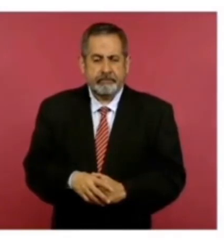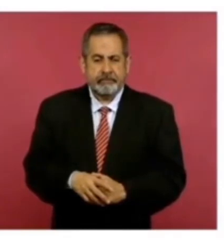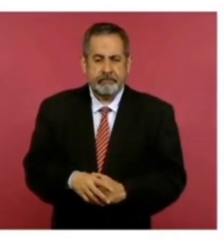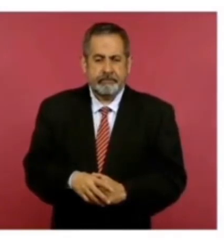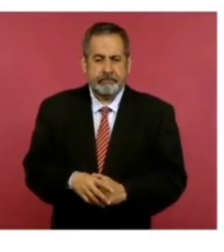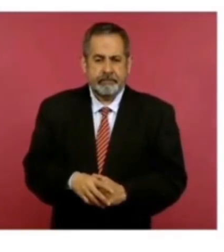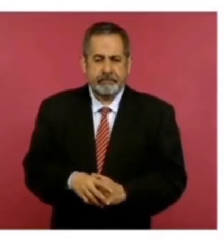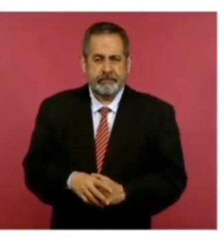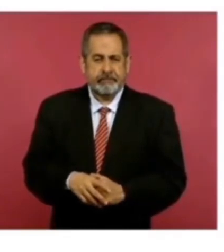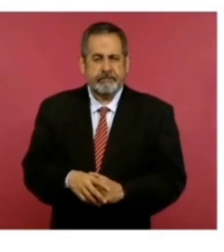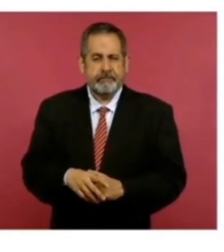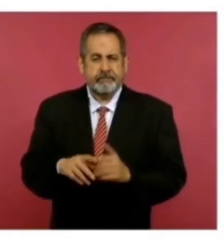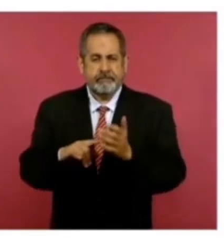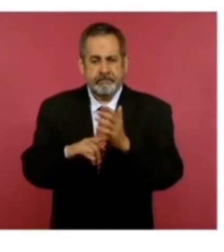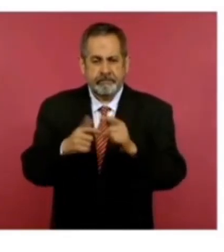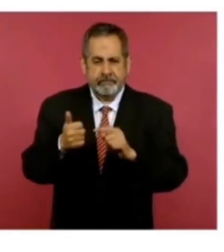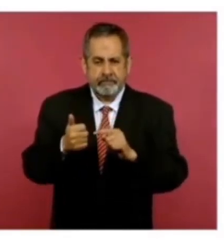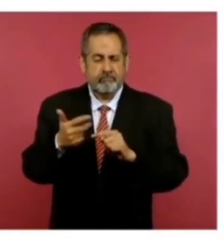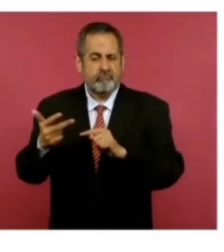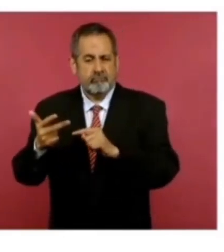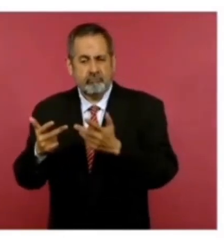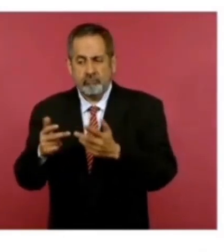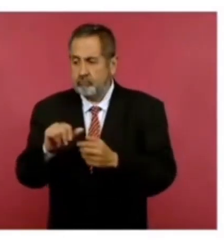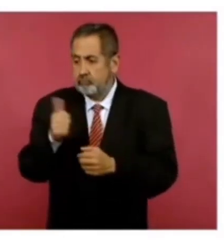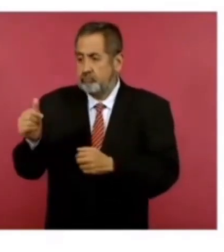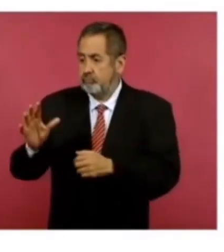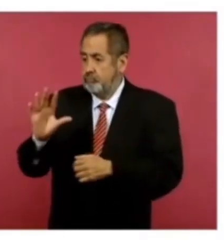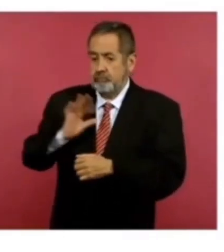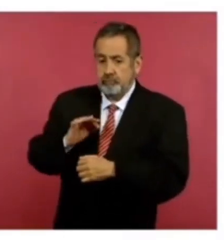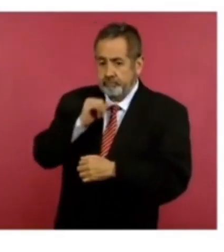Esta es de las ocho. No teníamos otra.